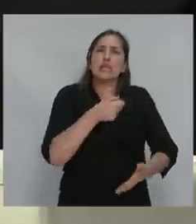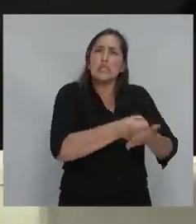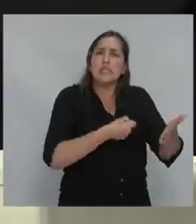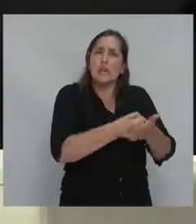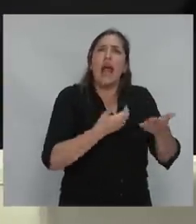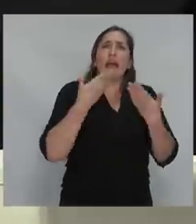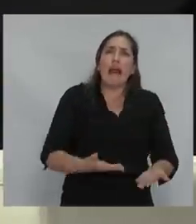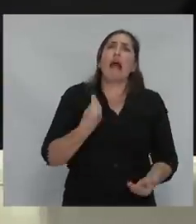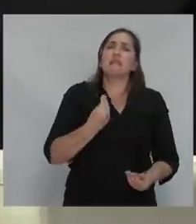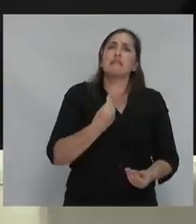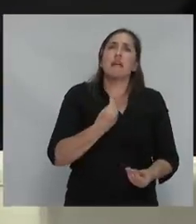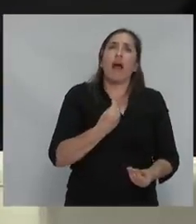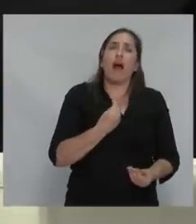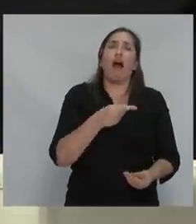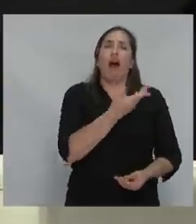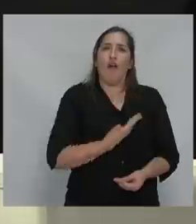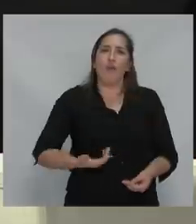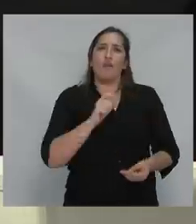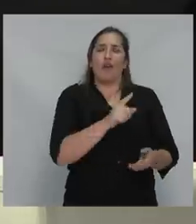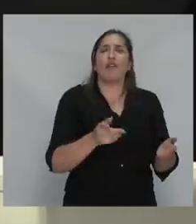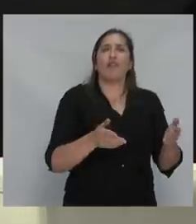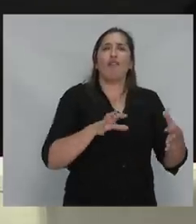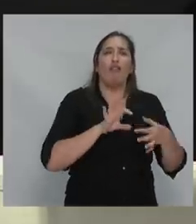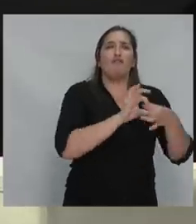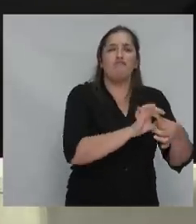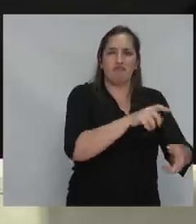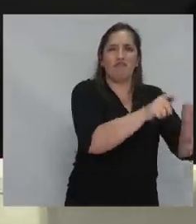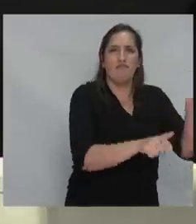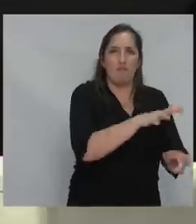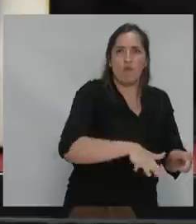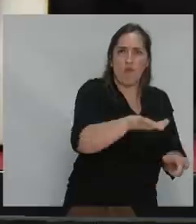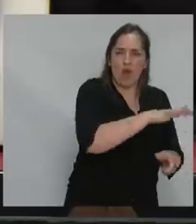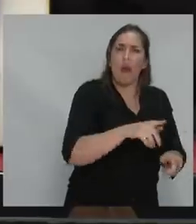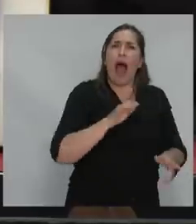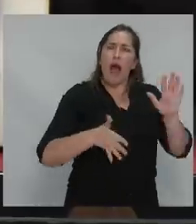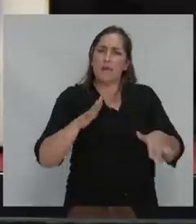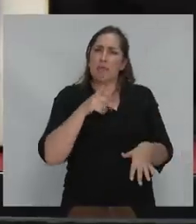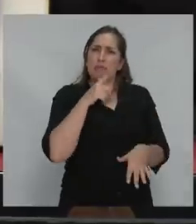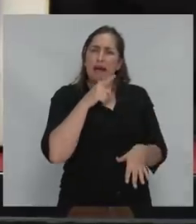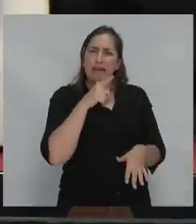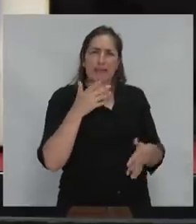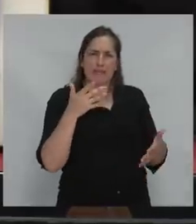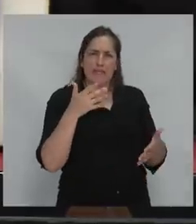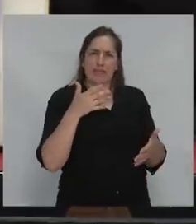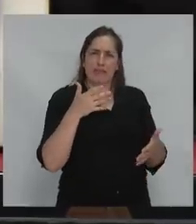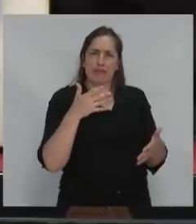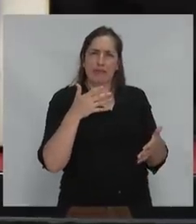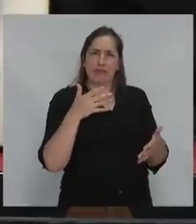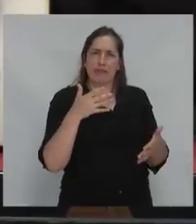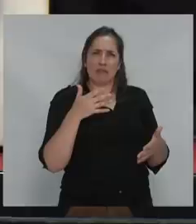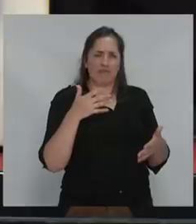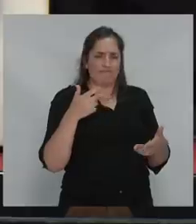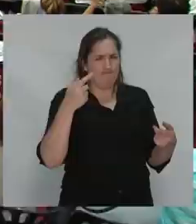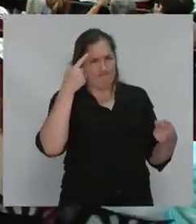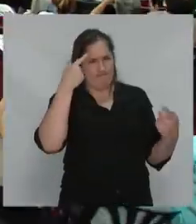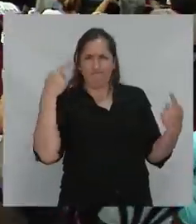progresistas voten contra un gobierno progresista? ¿Parece una traición? No lo es. ¿Parece